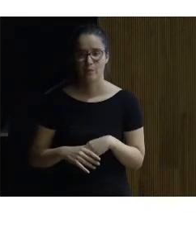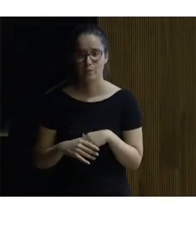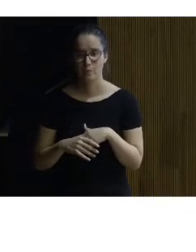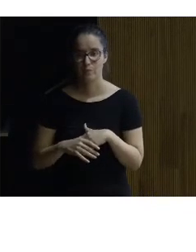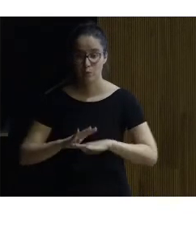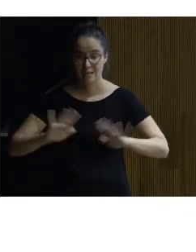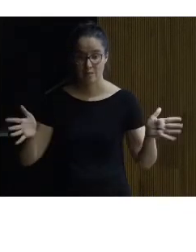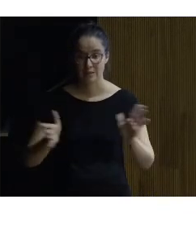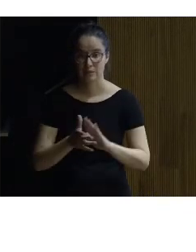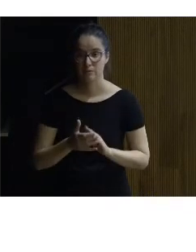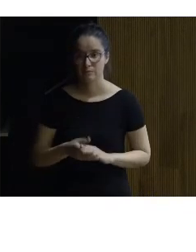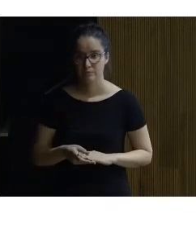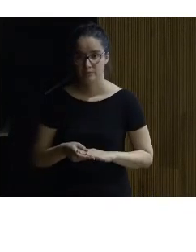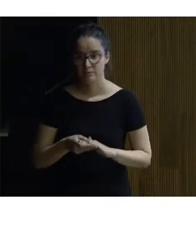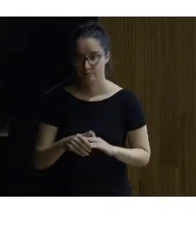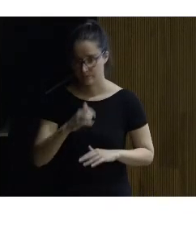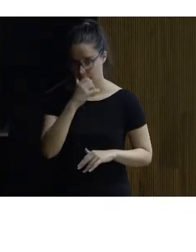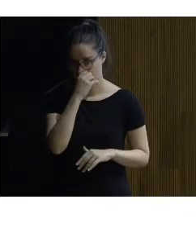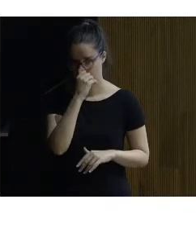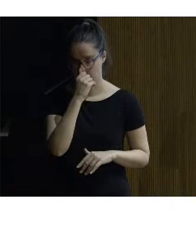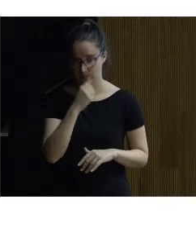pues nada más todo lo que quería decir suma gracias